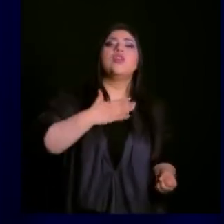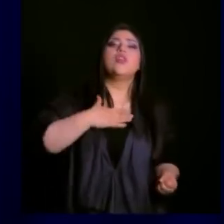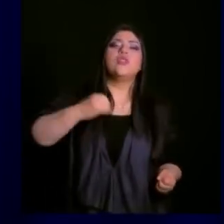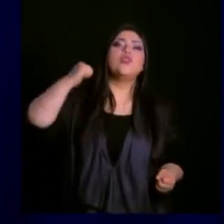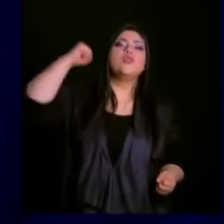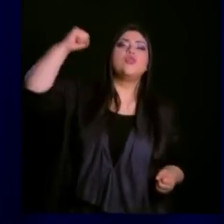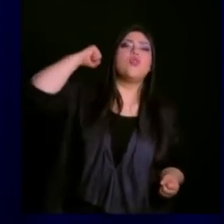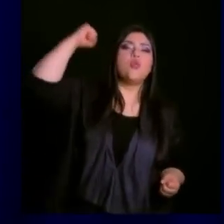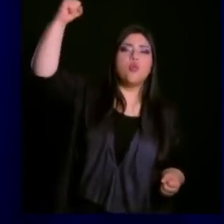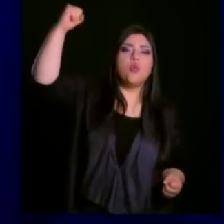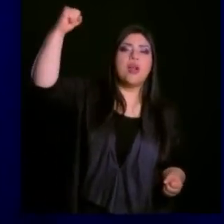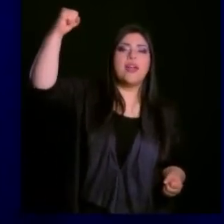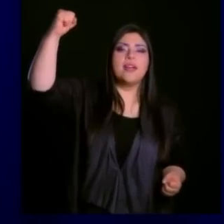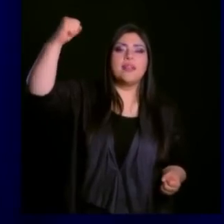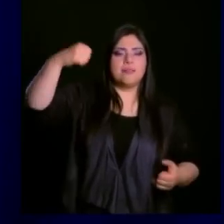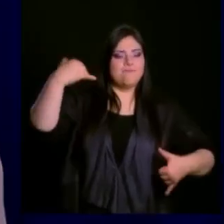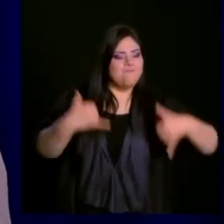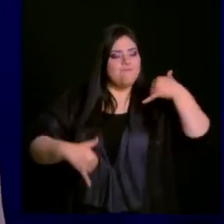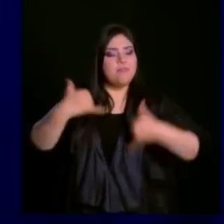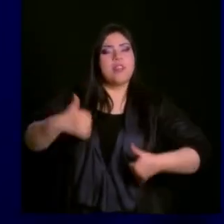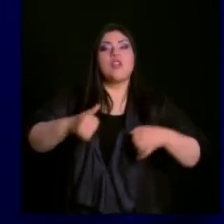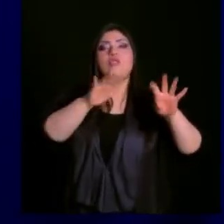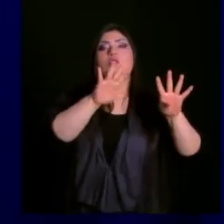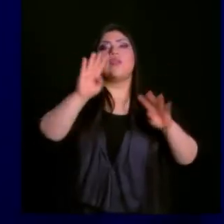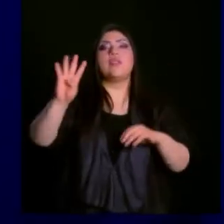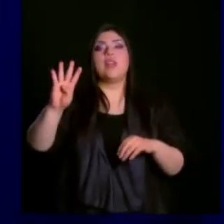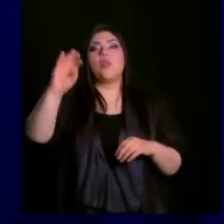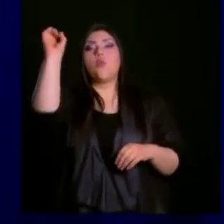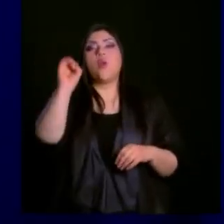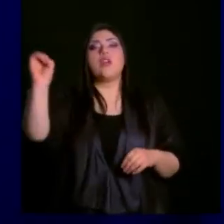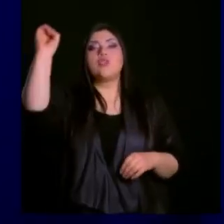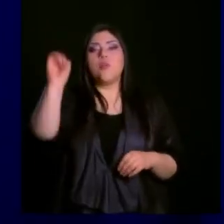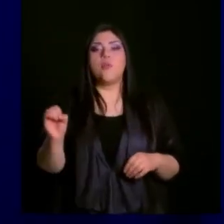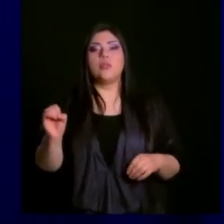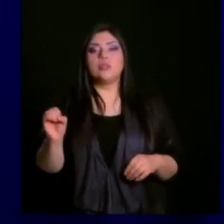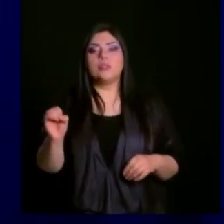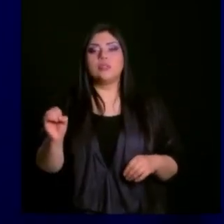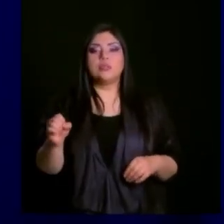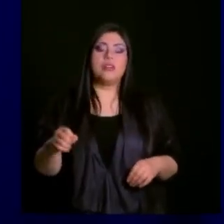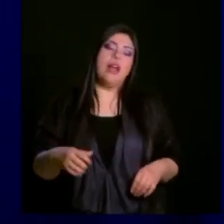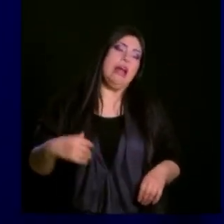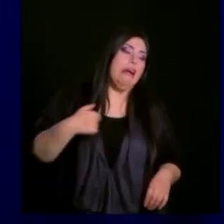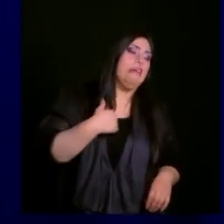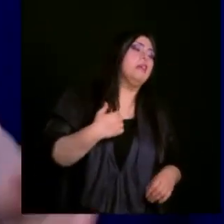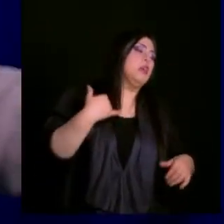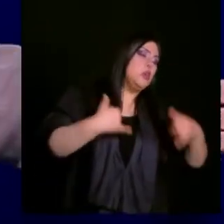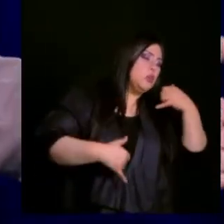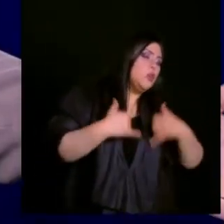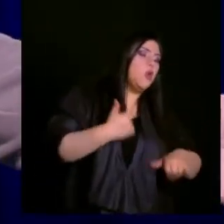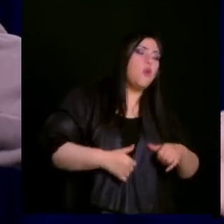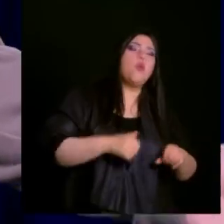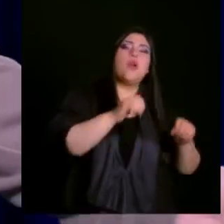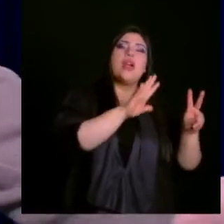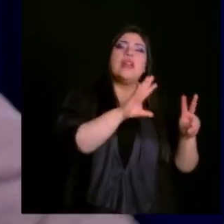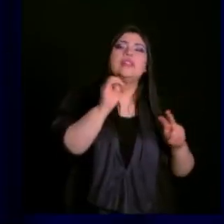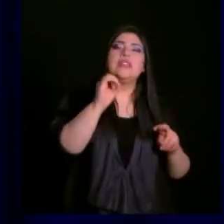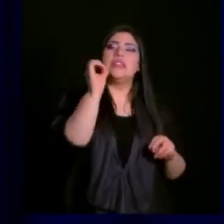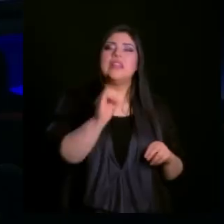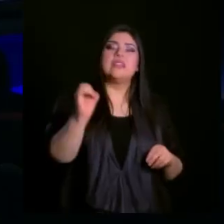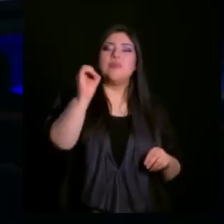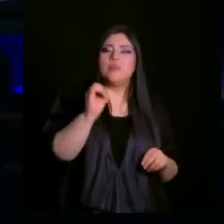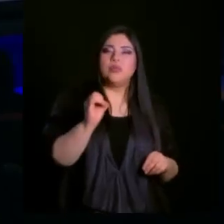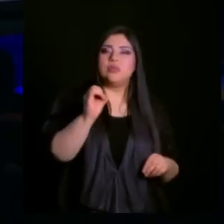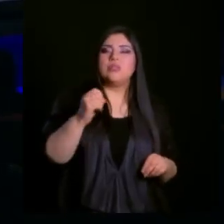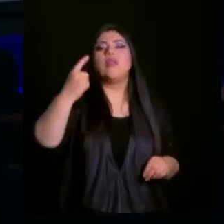94%. Hoy jugué al 70%. Porque no importa si tú sabes hacer un